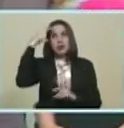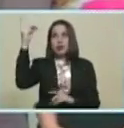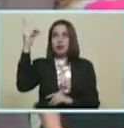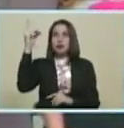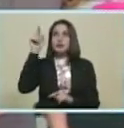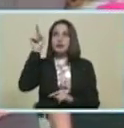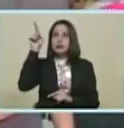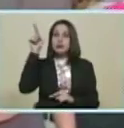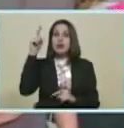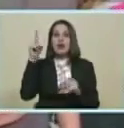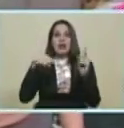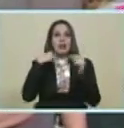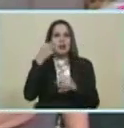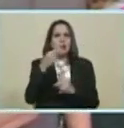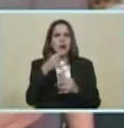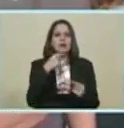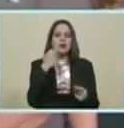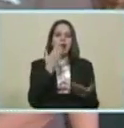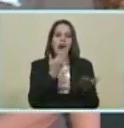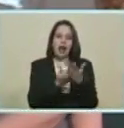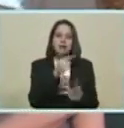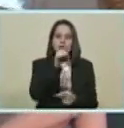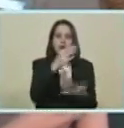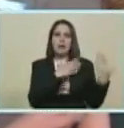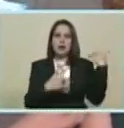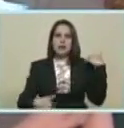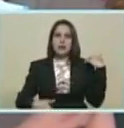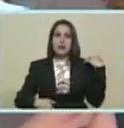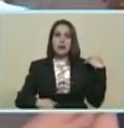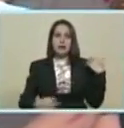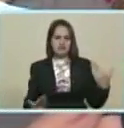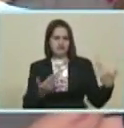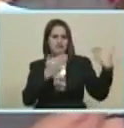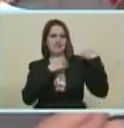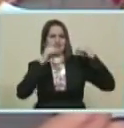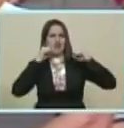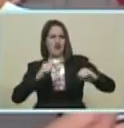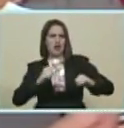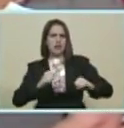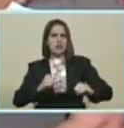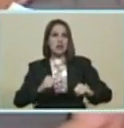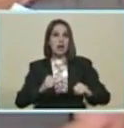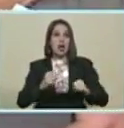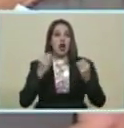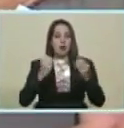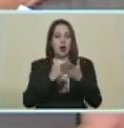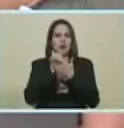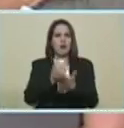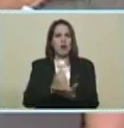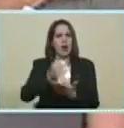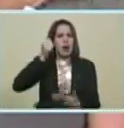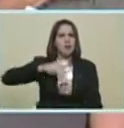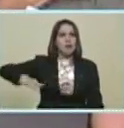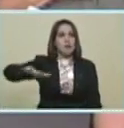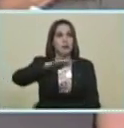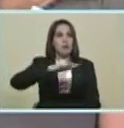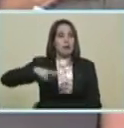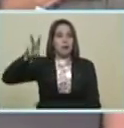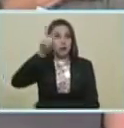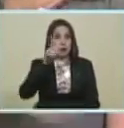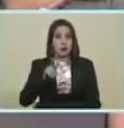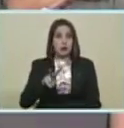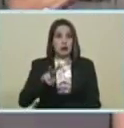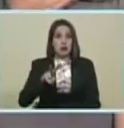Y después A usted Presidente Por haber asumido Con Guáramos Este reto De ayudar al pueblo Venezolano Aquí están